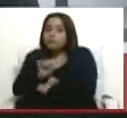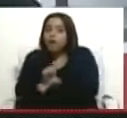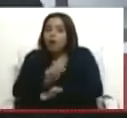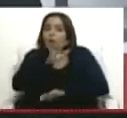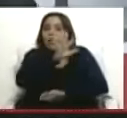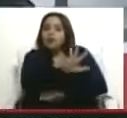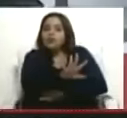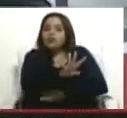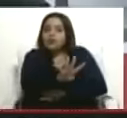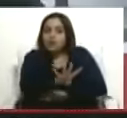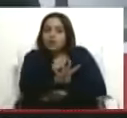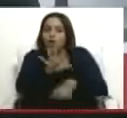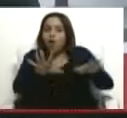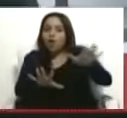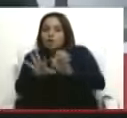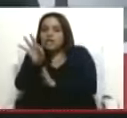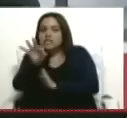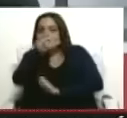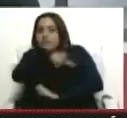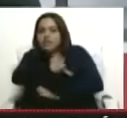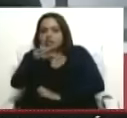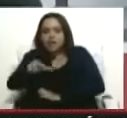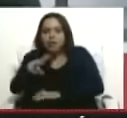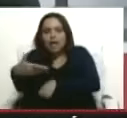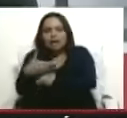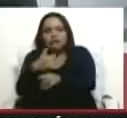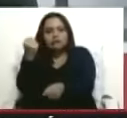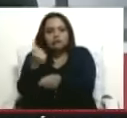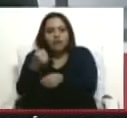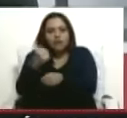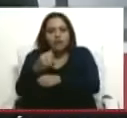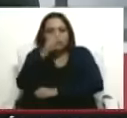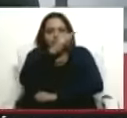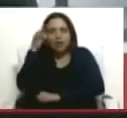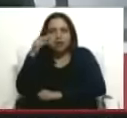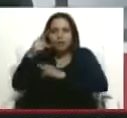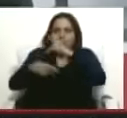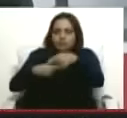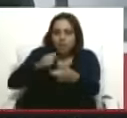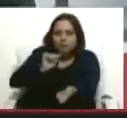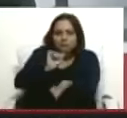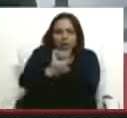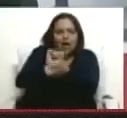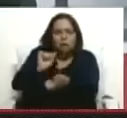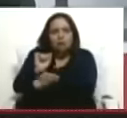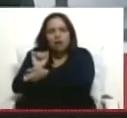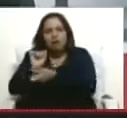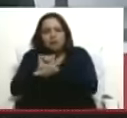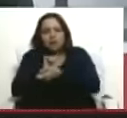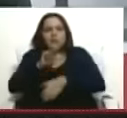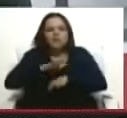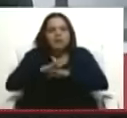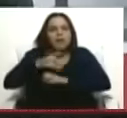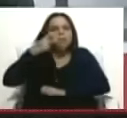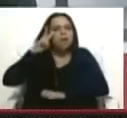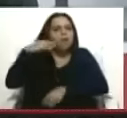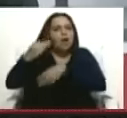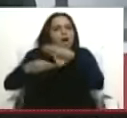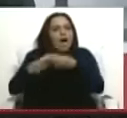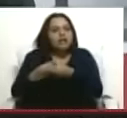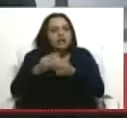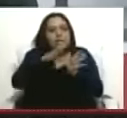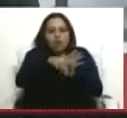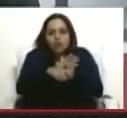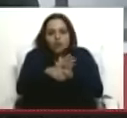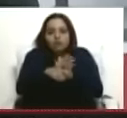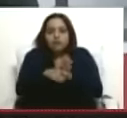413 funcionarios procesados, detenidos, por cometer acciones que van en